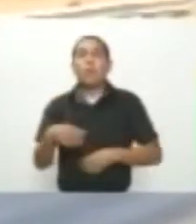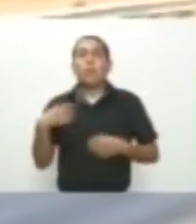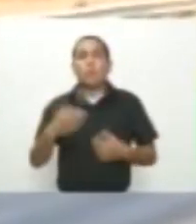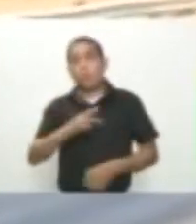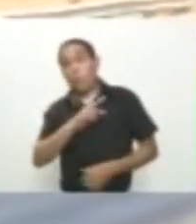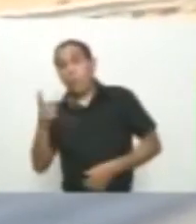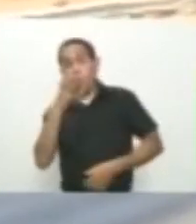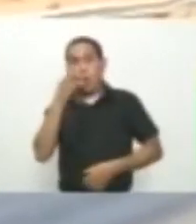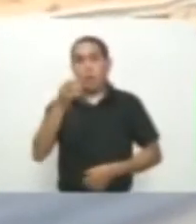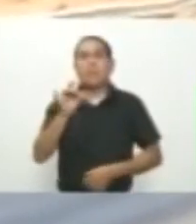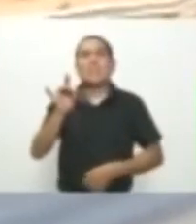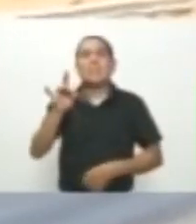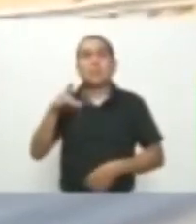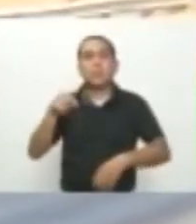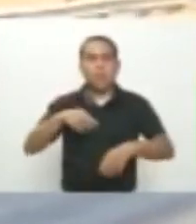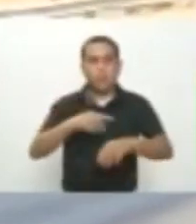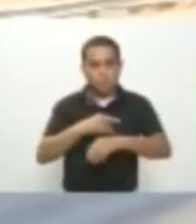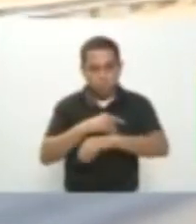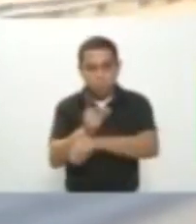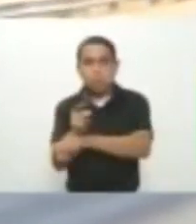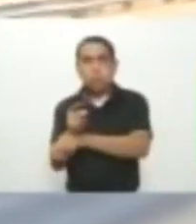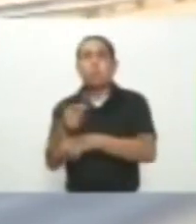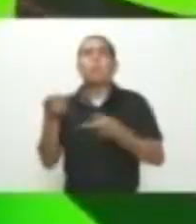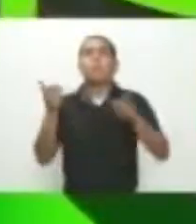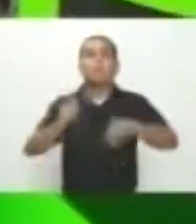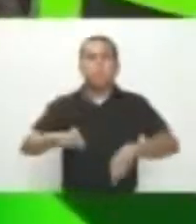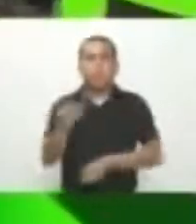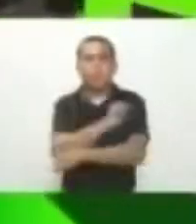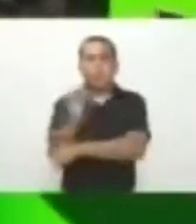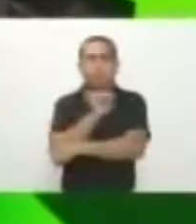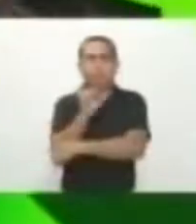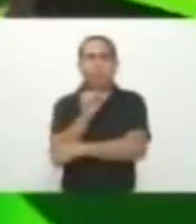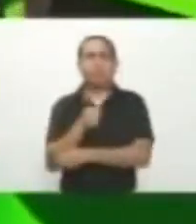el título En los 15 segundos A bordo De su Ford Raptor